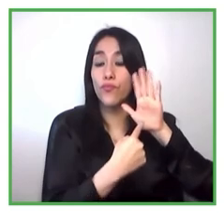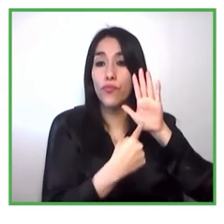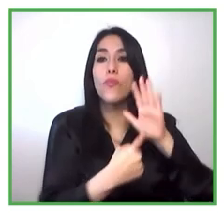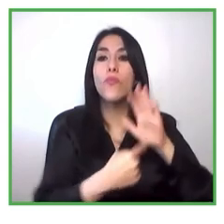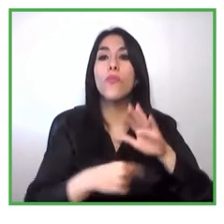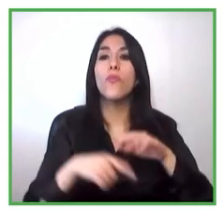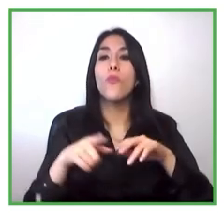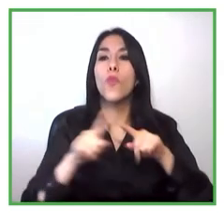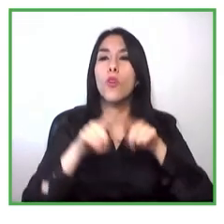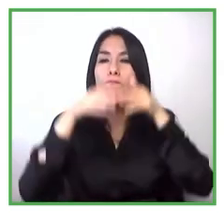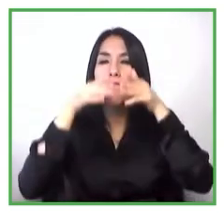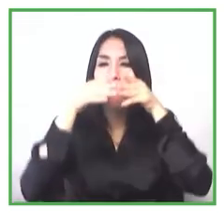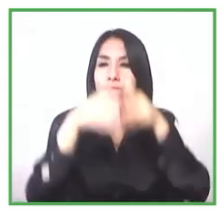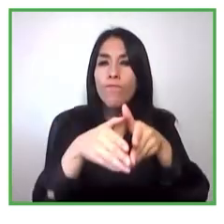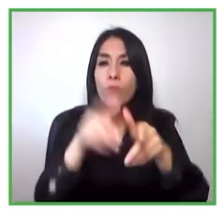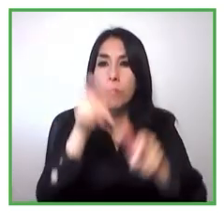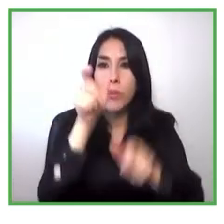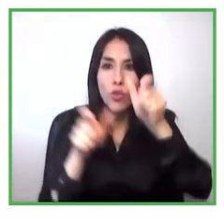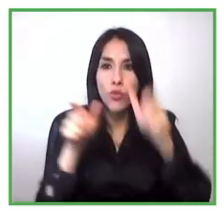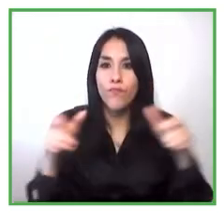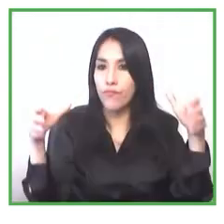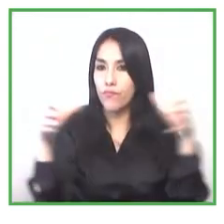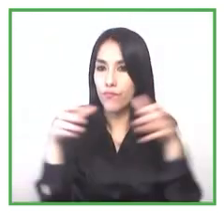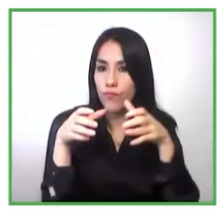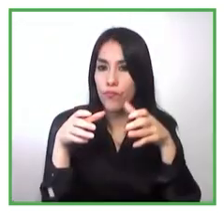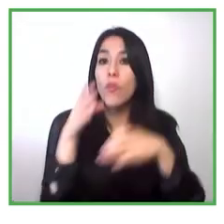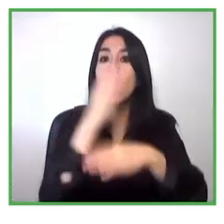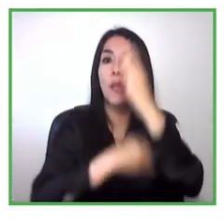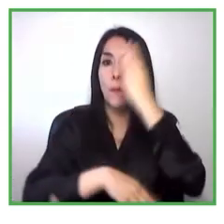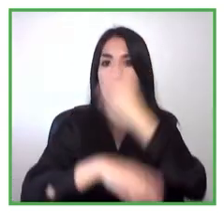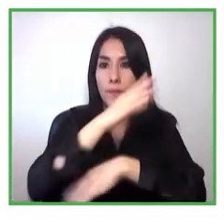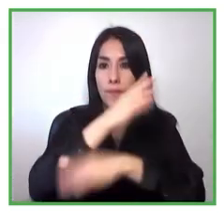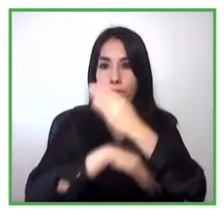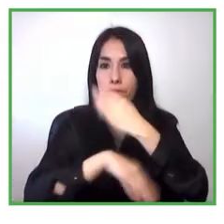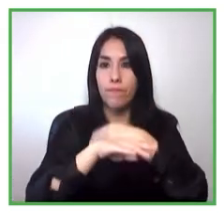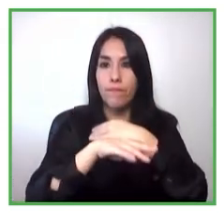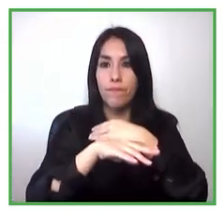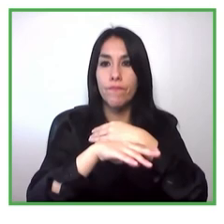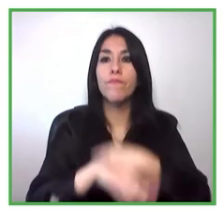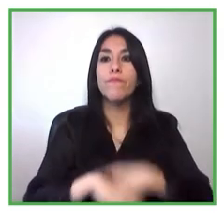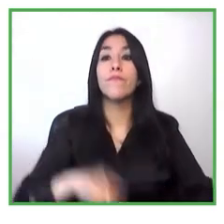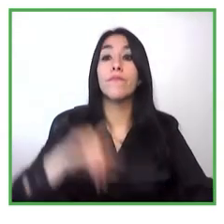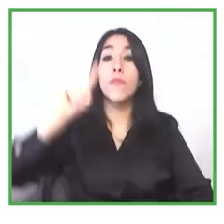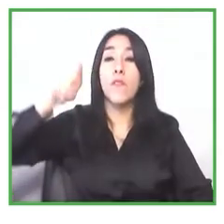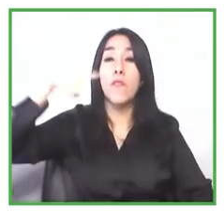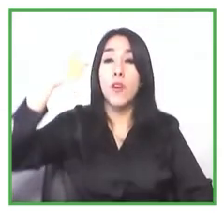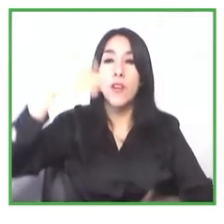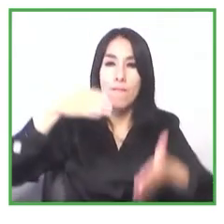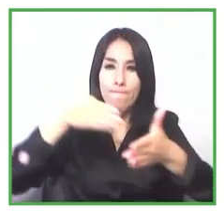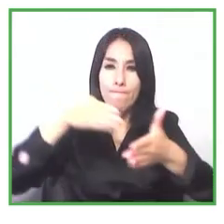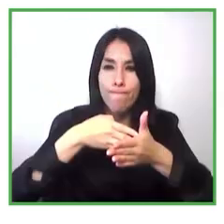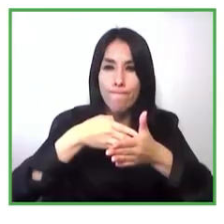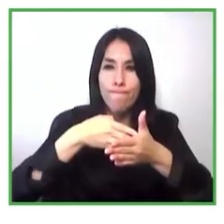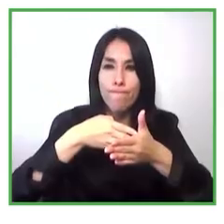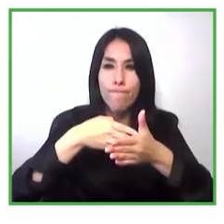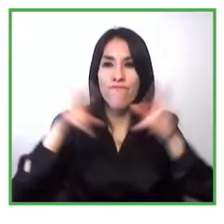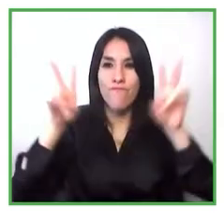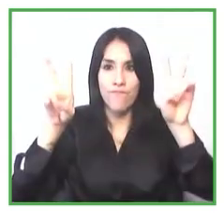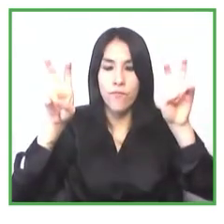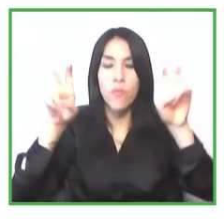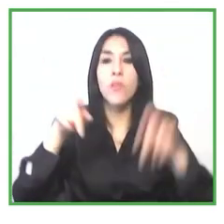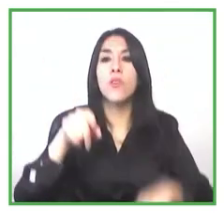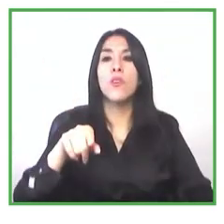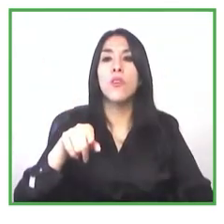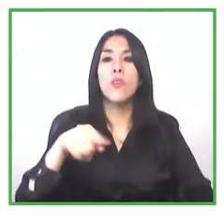mencionas la principal barrera en el caso colombiano es el tema de la identificación de los emprendedores con discapacidad